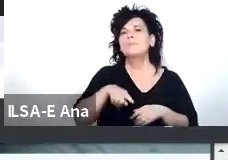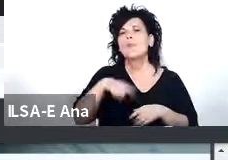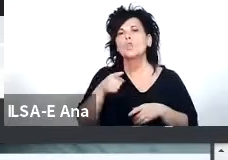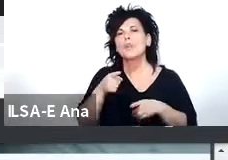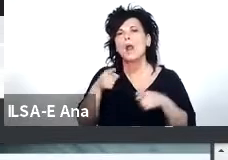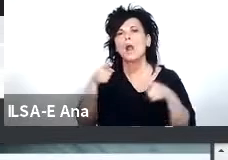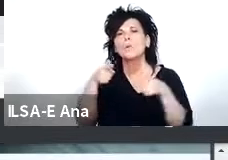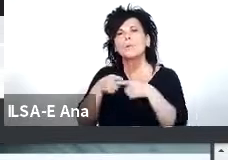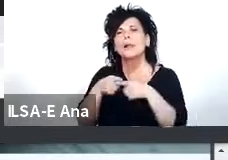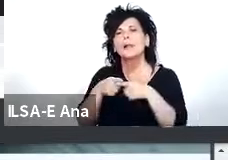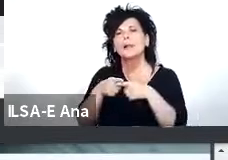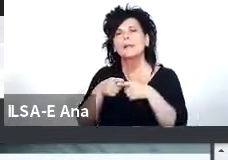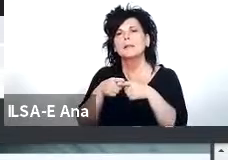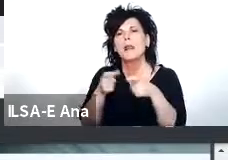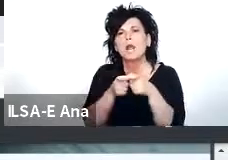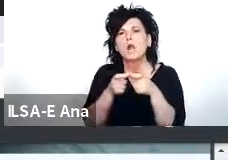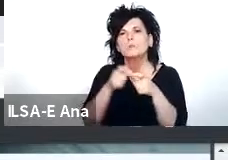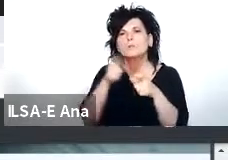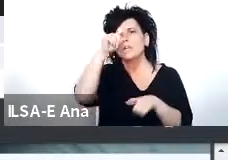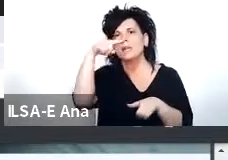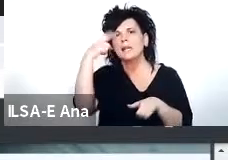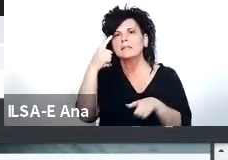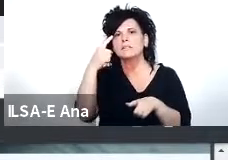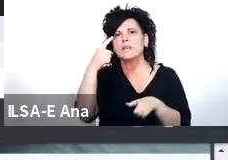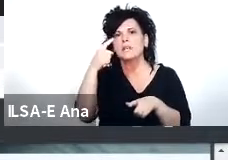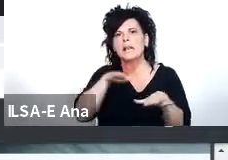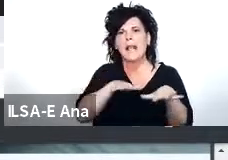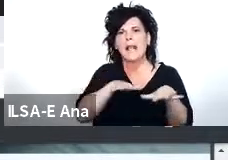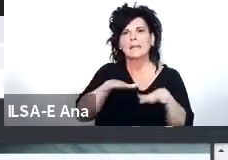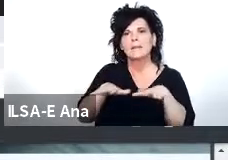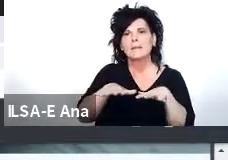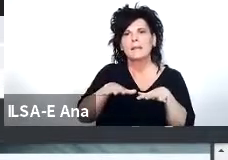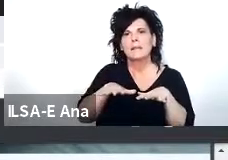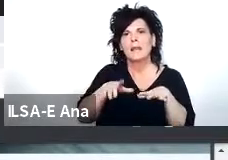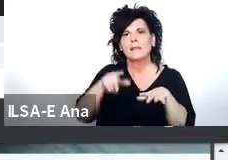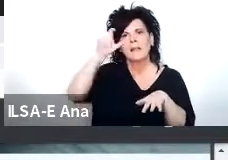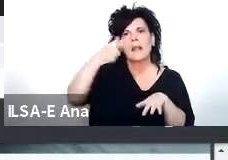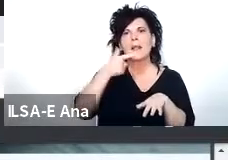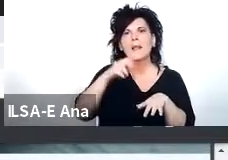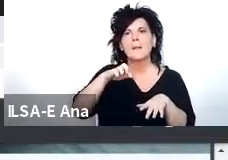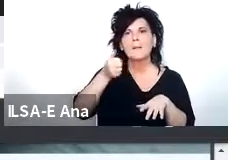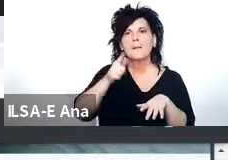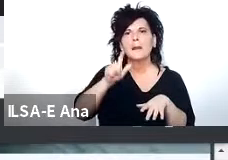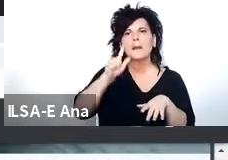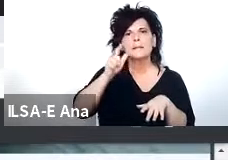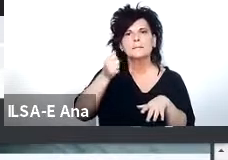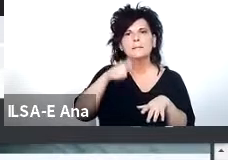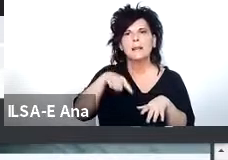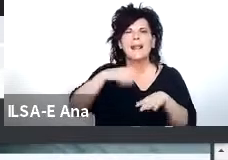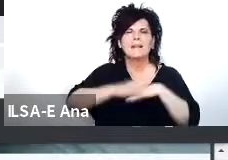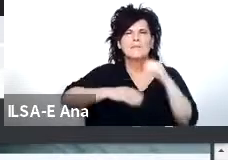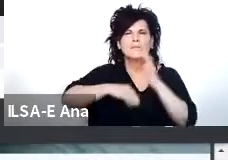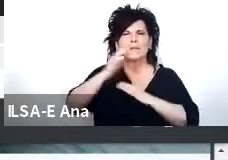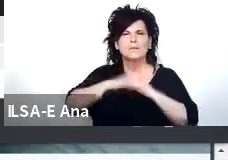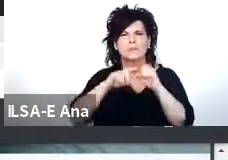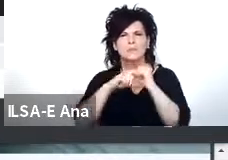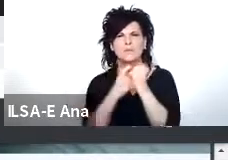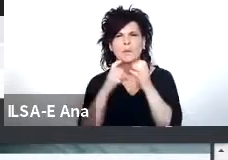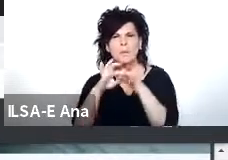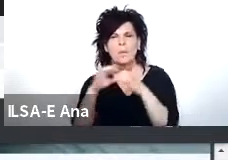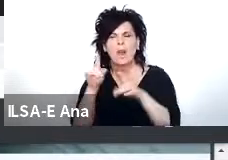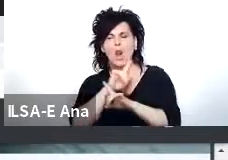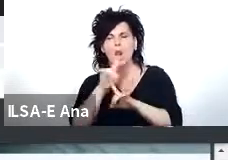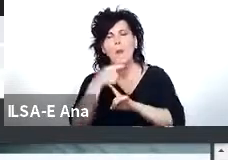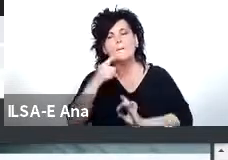la Comisión Nacional de Actividades Espaciales esto si bien no hace la infraestructura de internet o la conectividad es